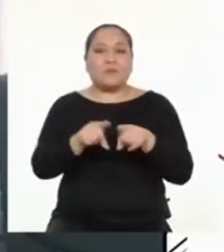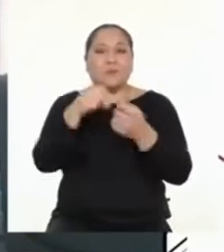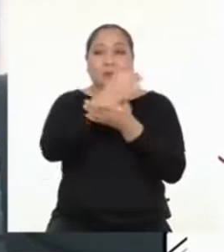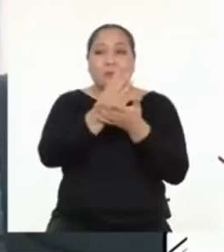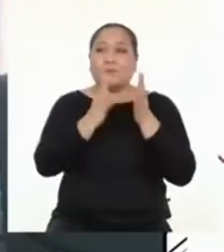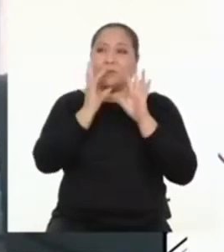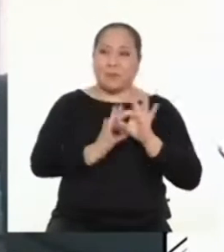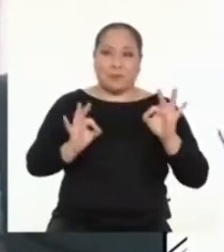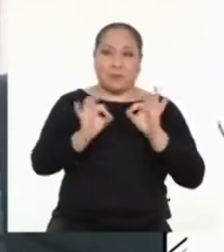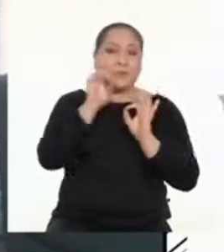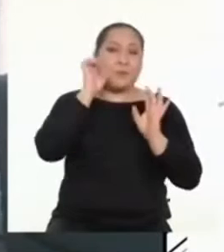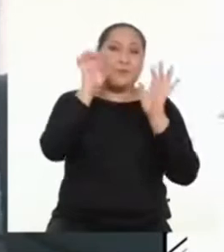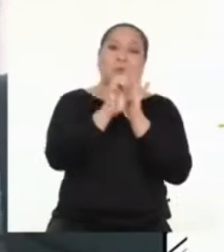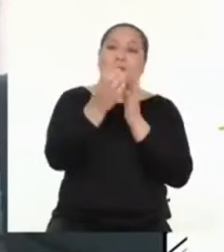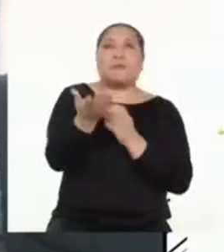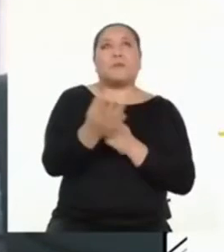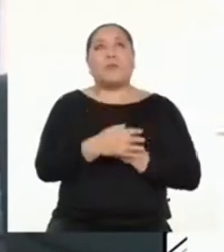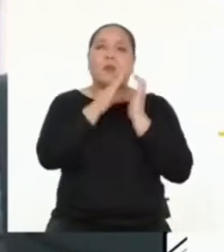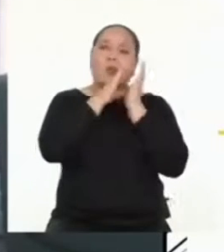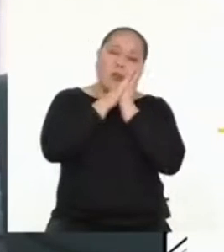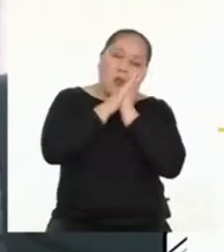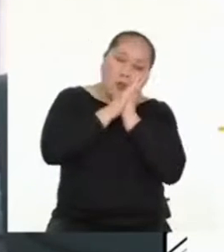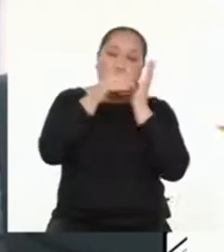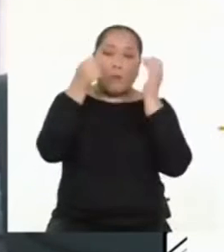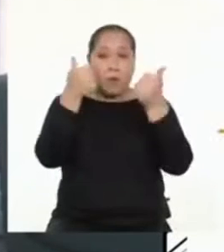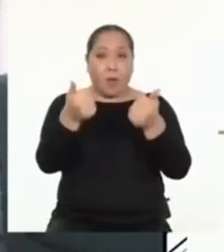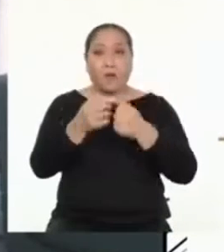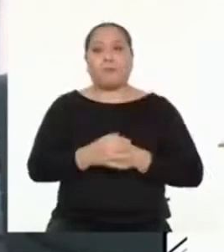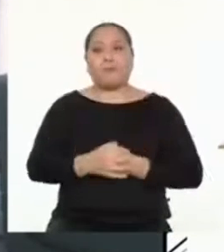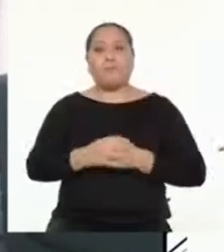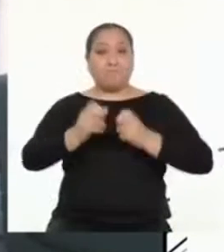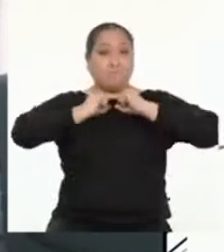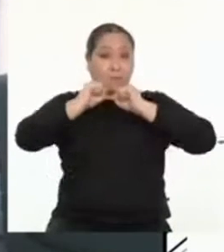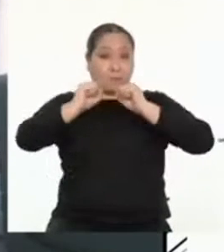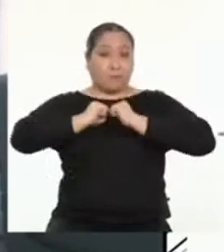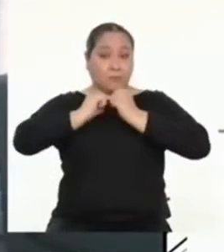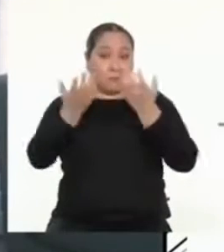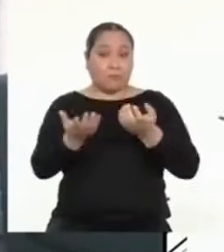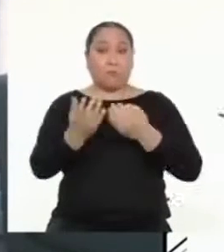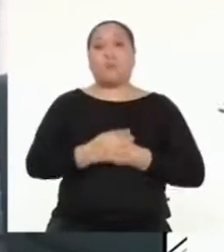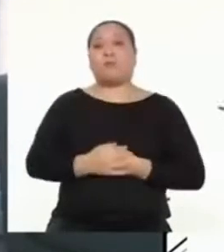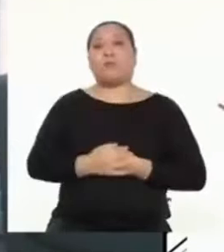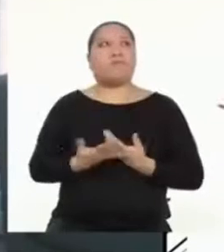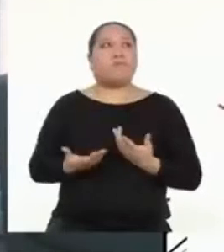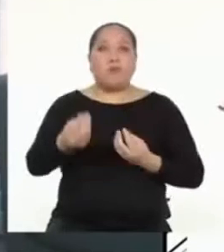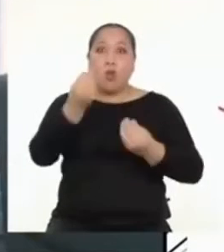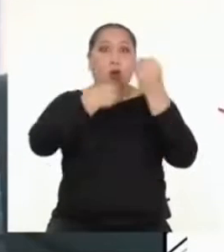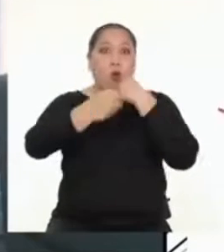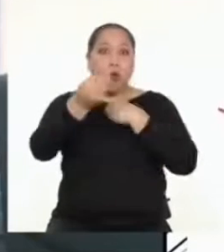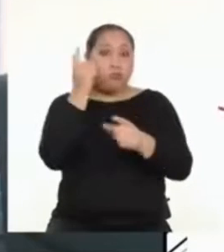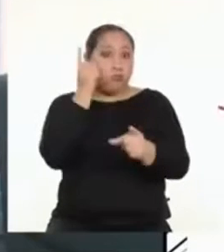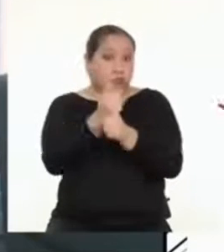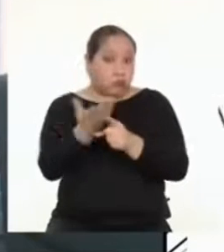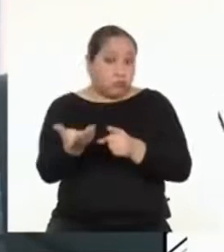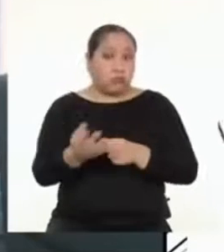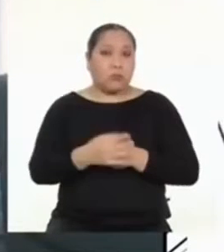importantes como, por ejemplo, dormir bien, ejercitarse, alimentarse